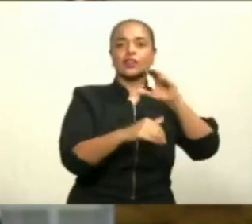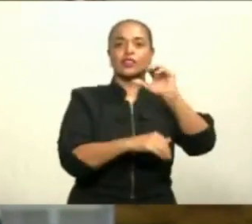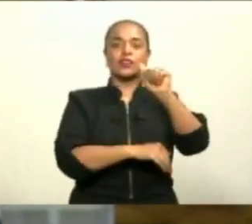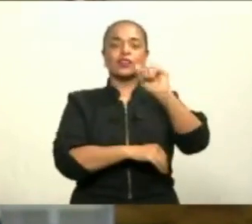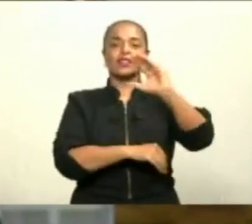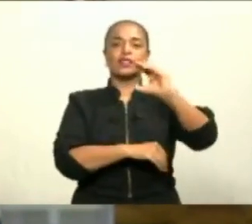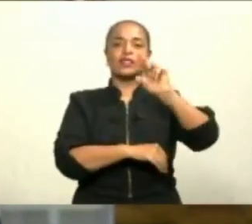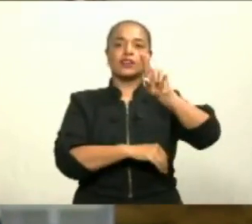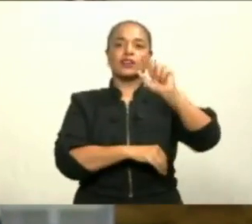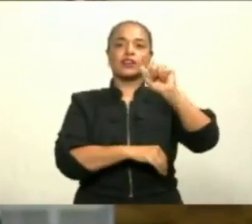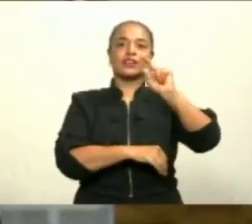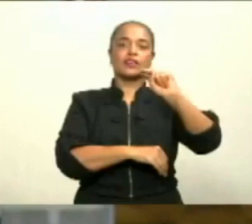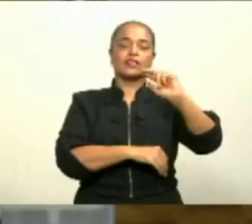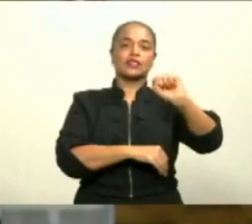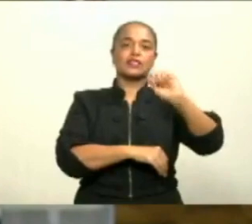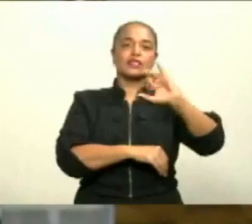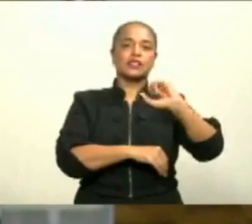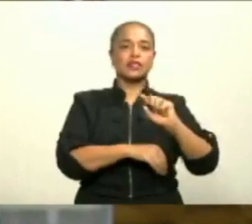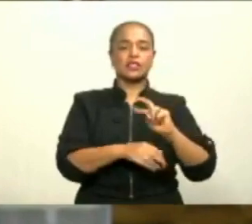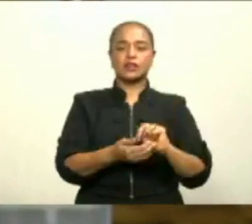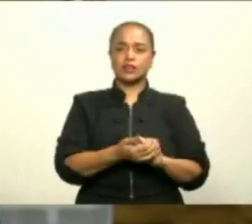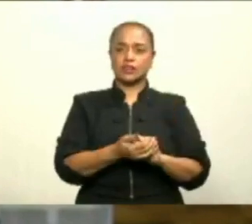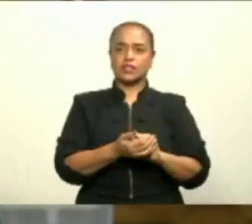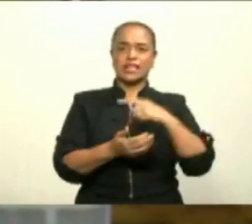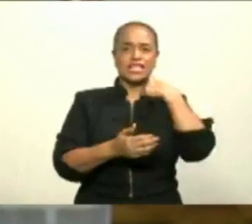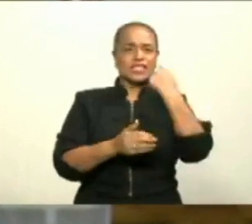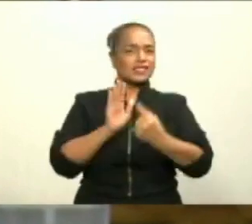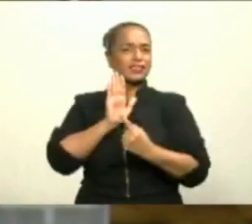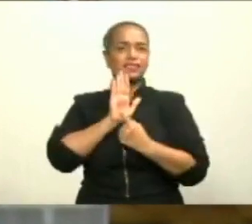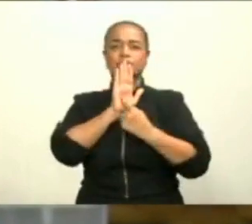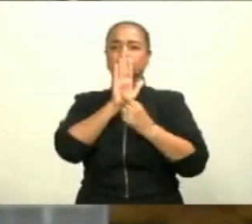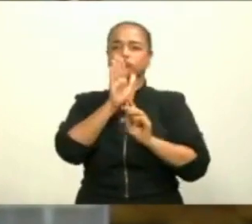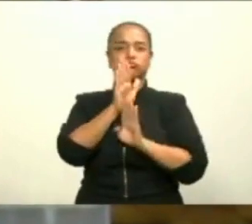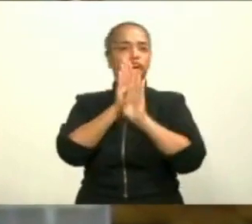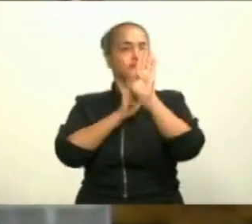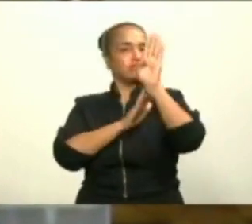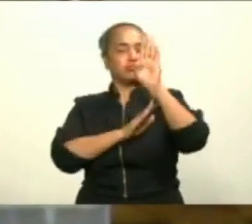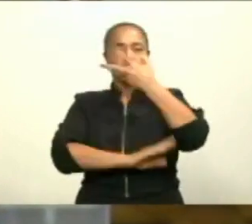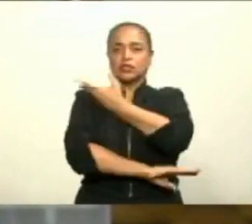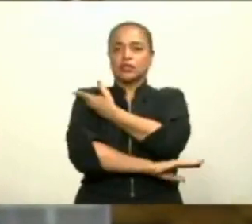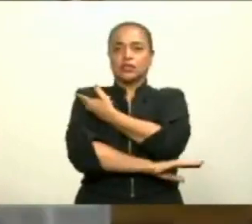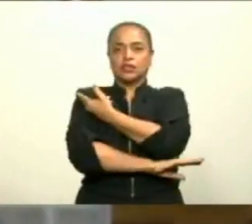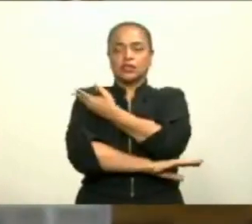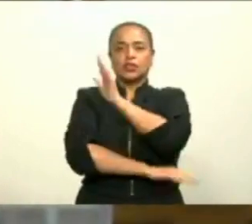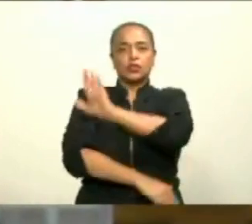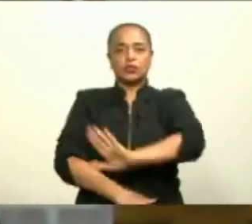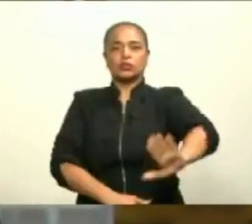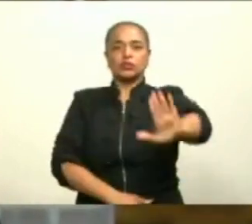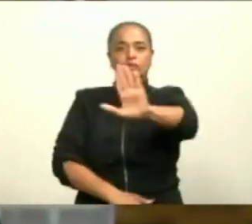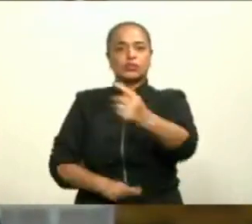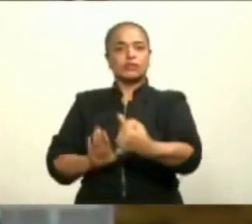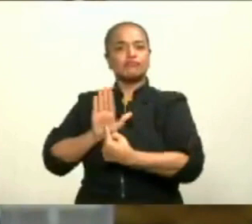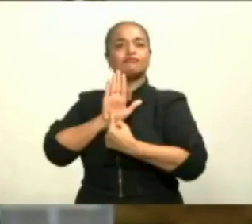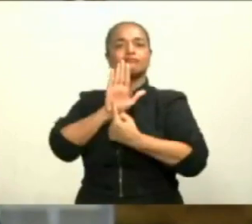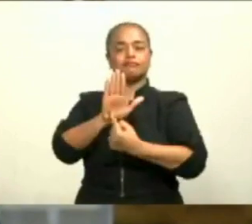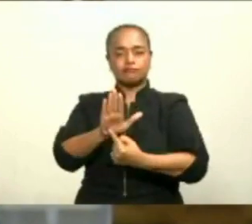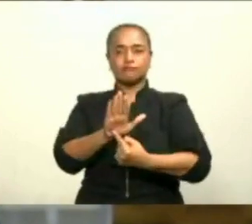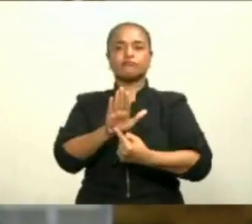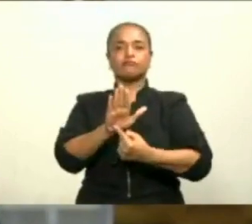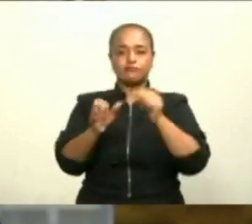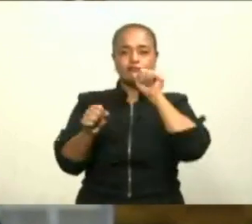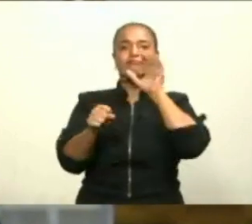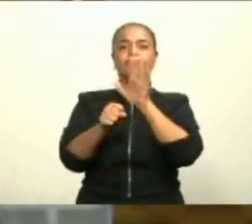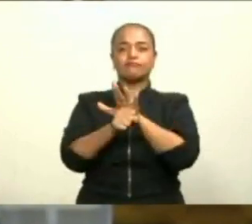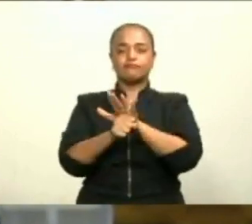quienes trabajan en sus laboratorios para el desarrollo de esta vacuna. Ustedes son muestra de compromiso y trabajo